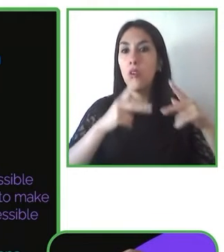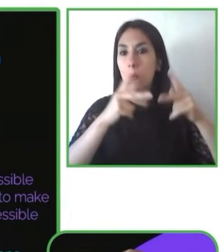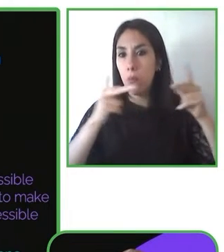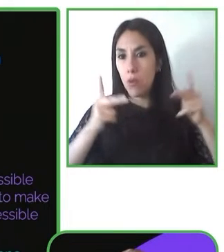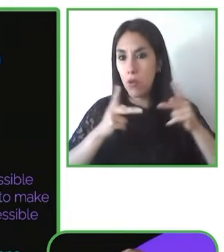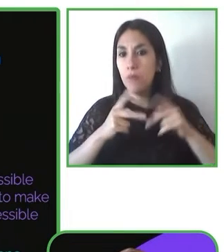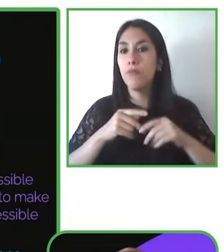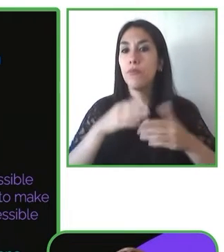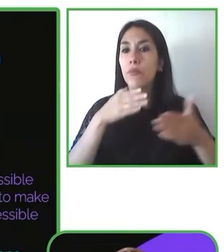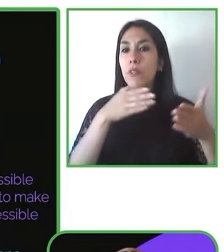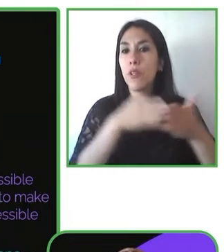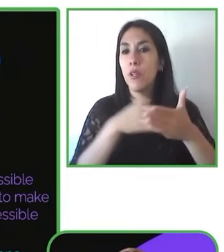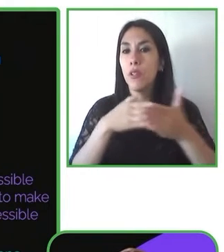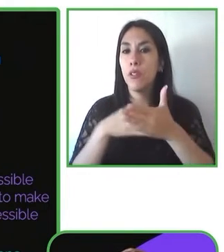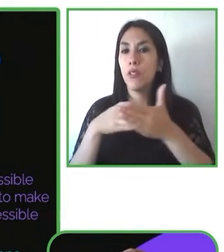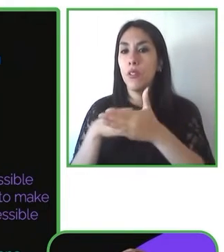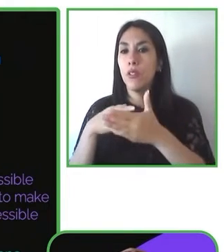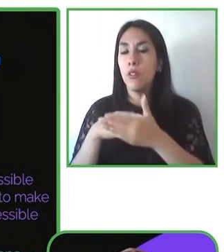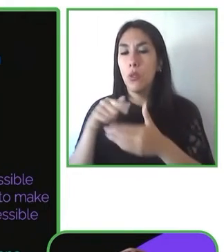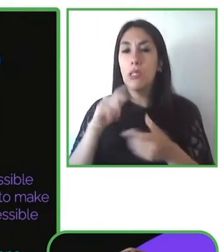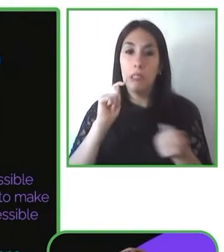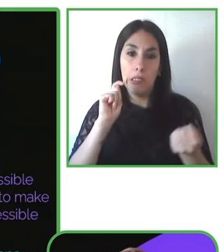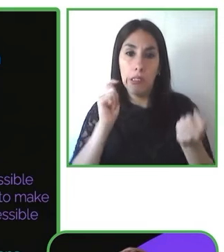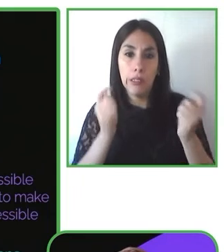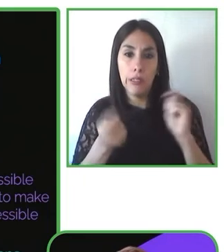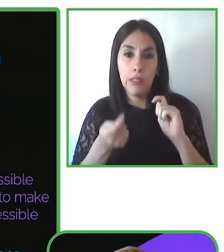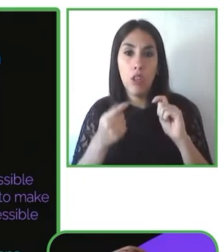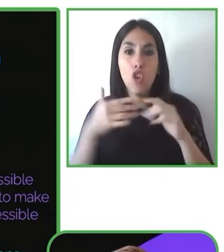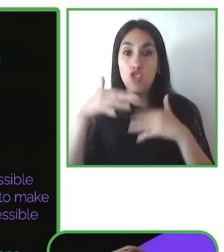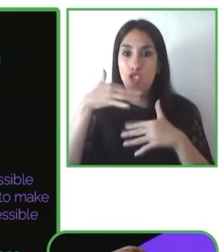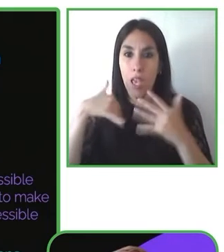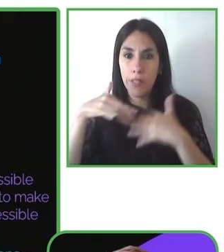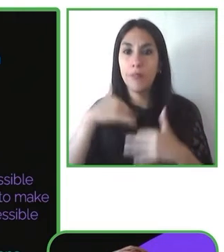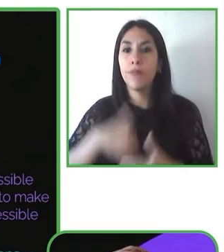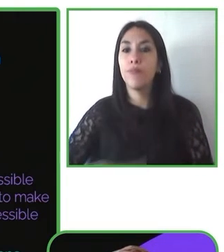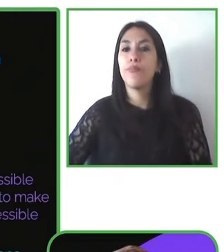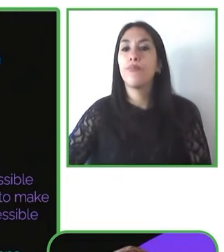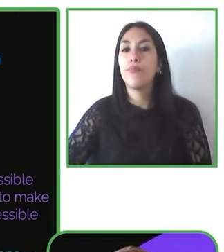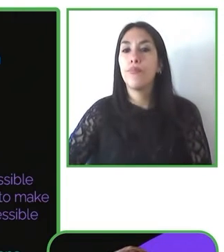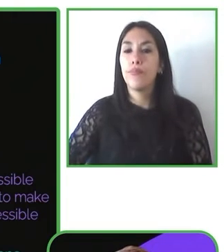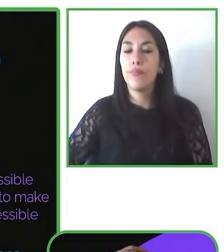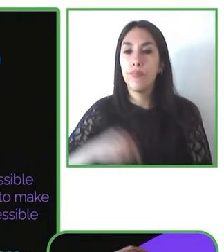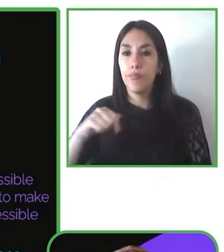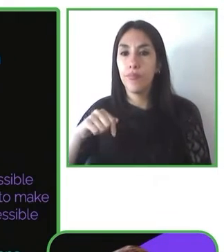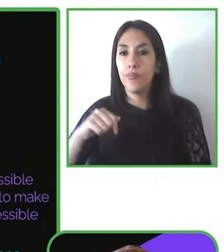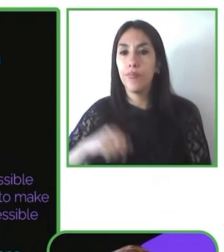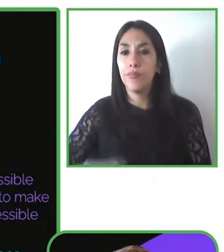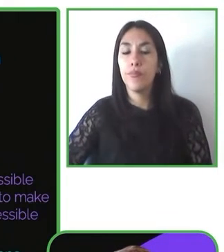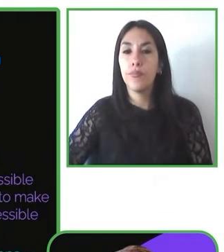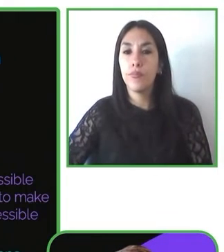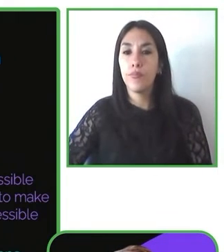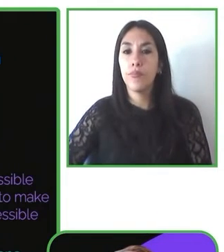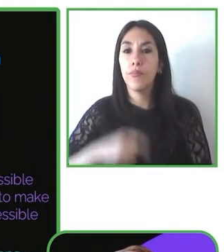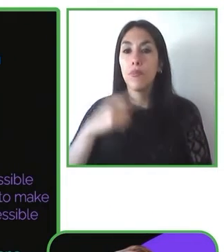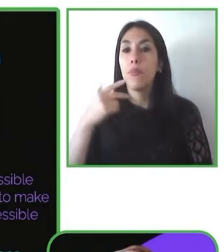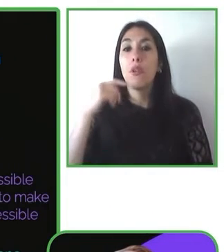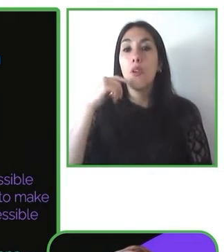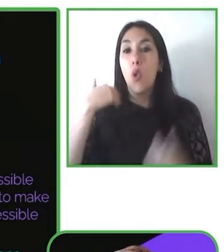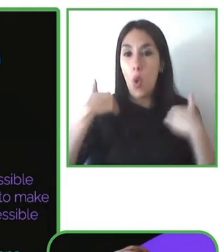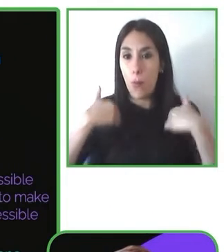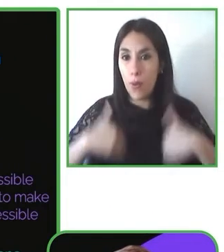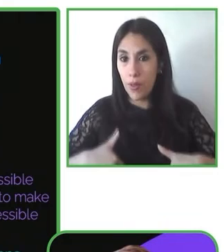También manejar los recursos humanos y crear la cultura de pertenencia y del